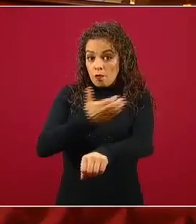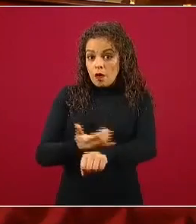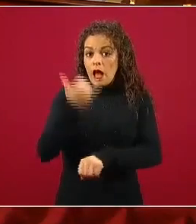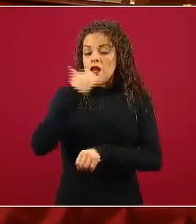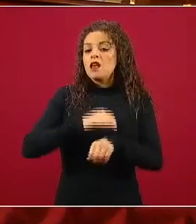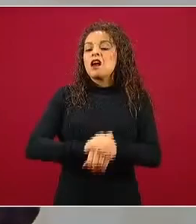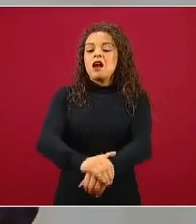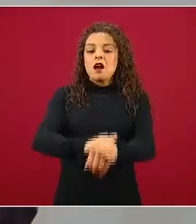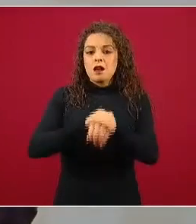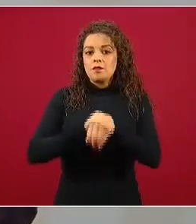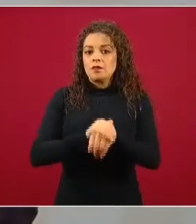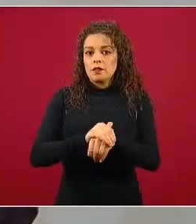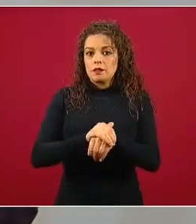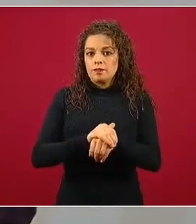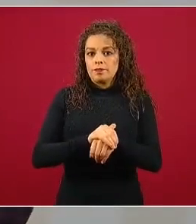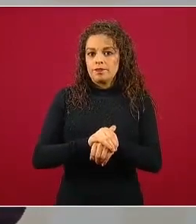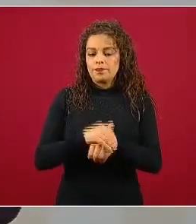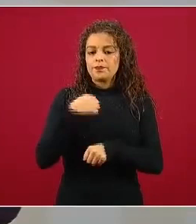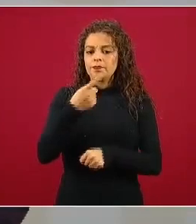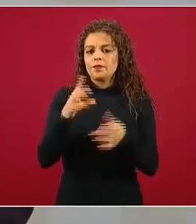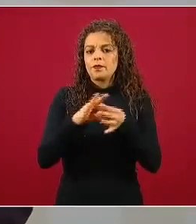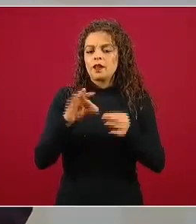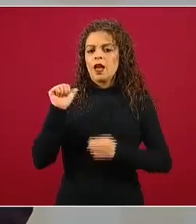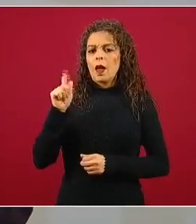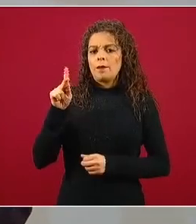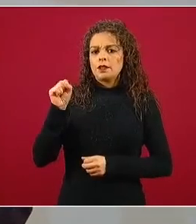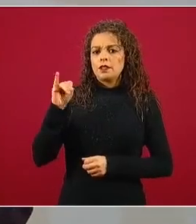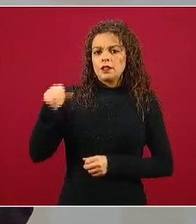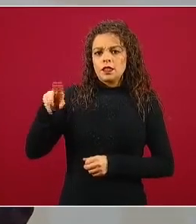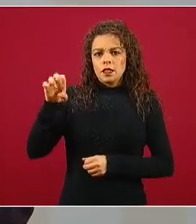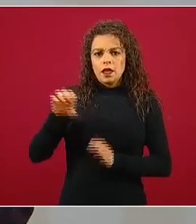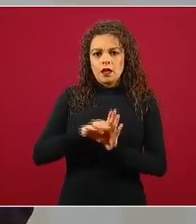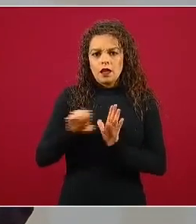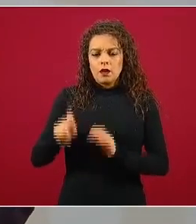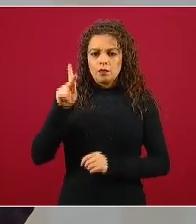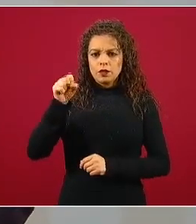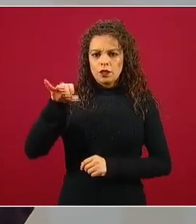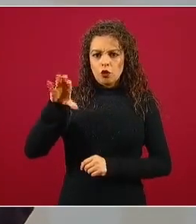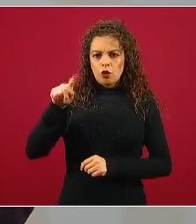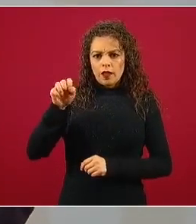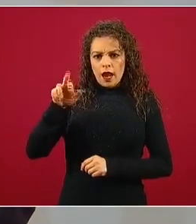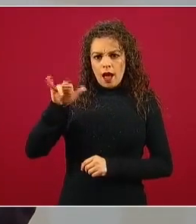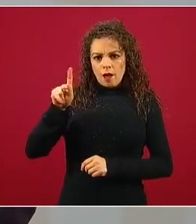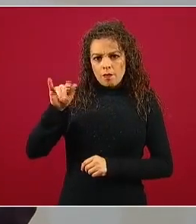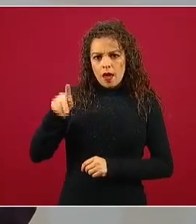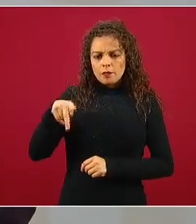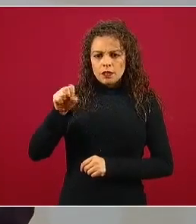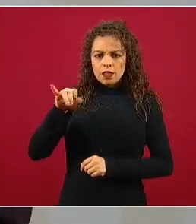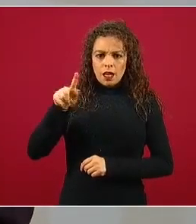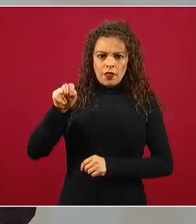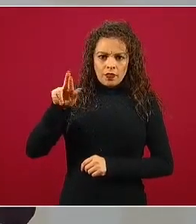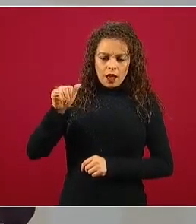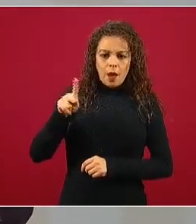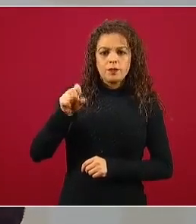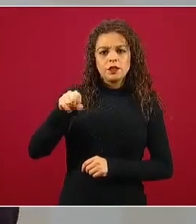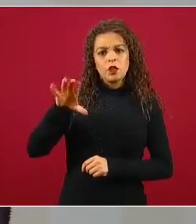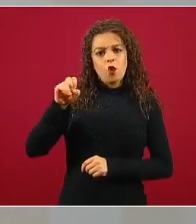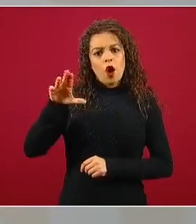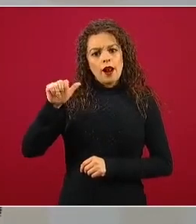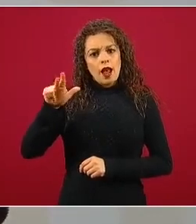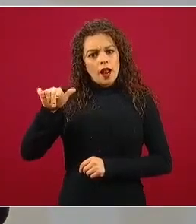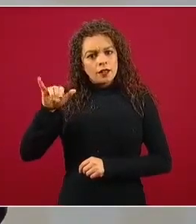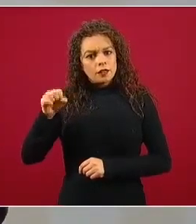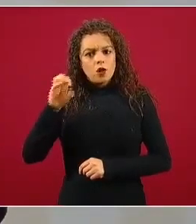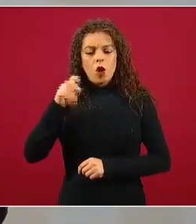Cuando hablamos de la psique, de donde vienen palabras como psicoterapia, psiquiatría, psicoanálisis o psicopatología,